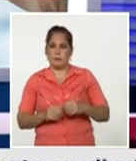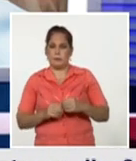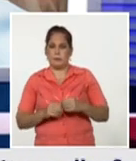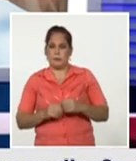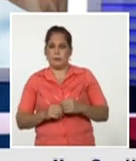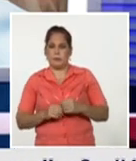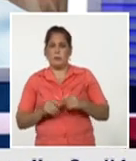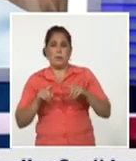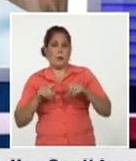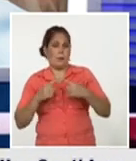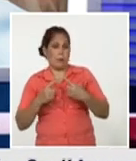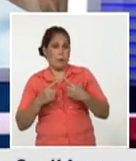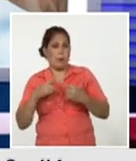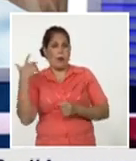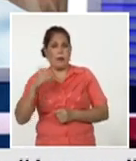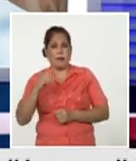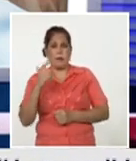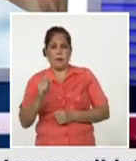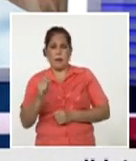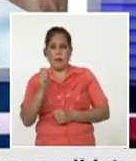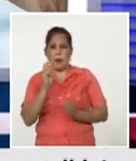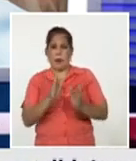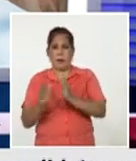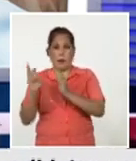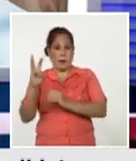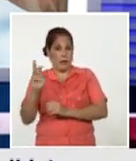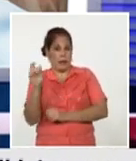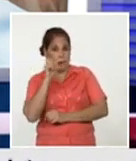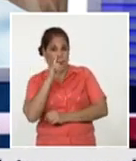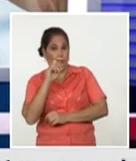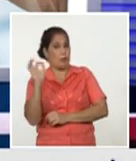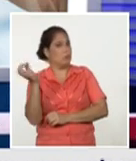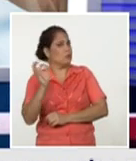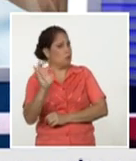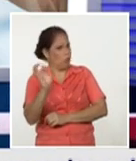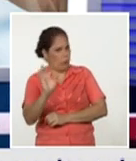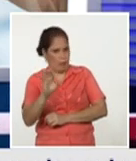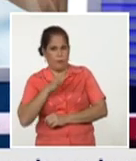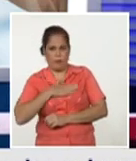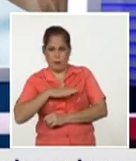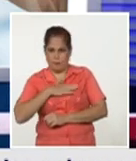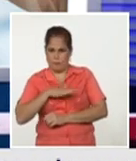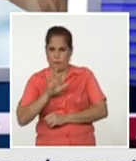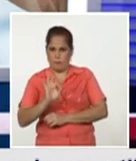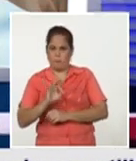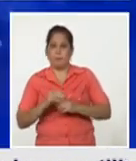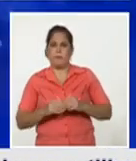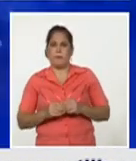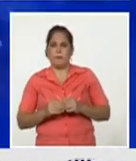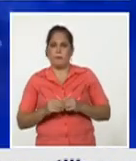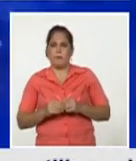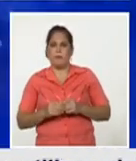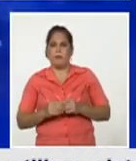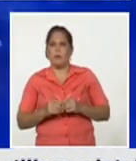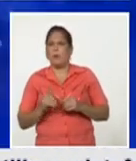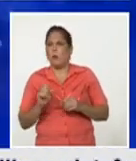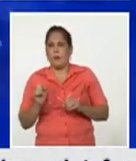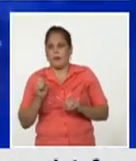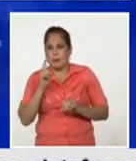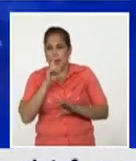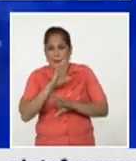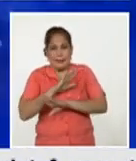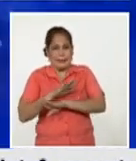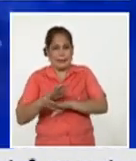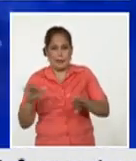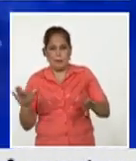pero el ensayo clínico de fase 3 no termina cuando usted termina de administrar la vacuna y en eso nos queríamos detener ¿cuándo se puede decir que